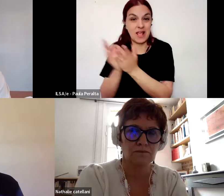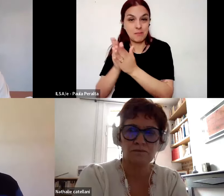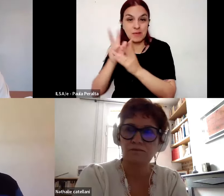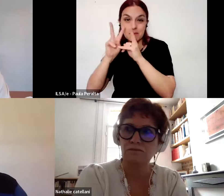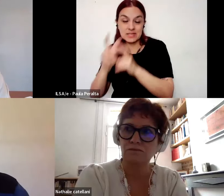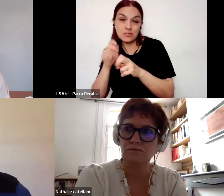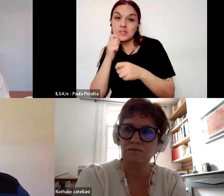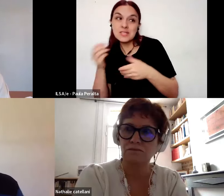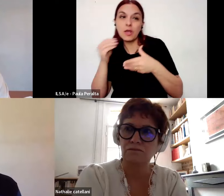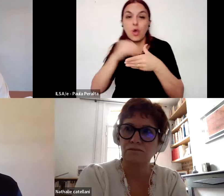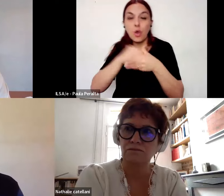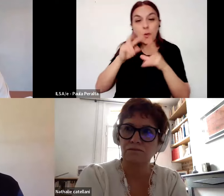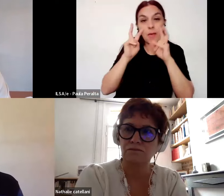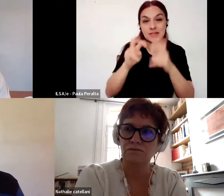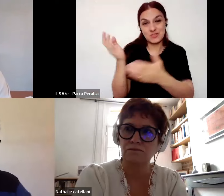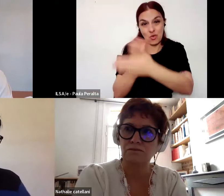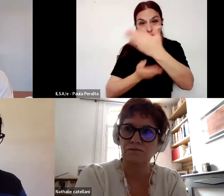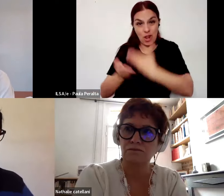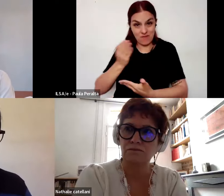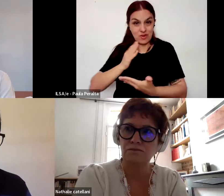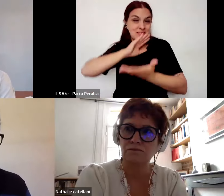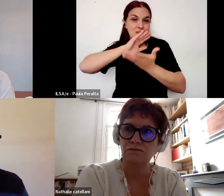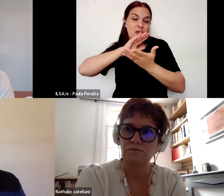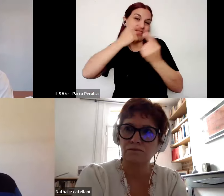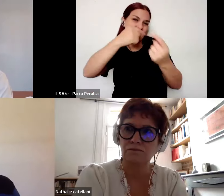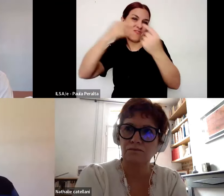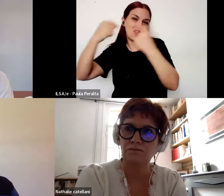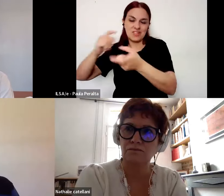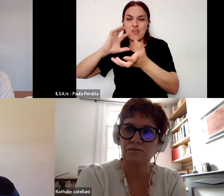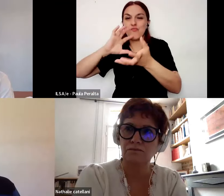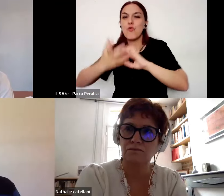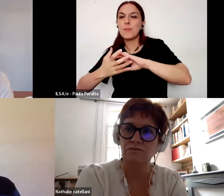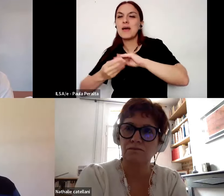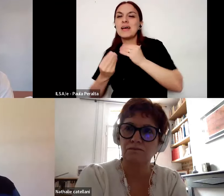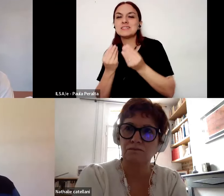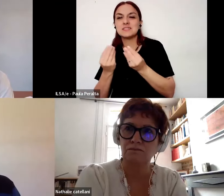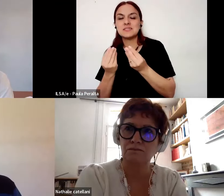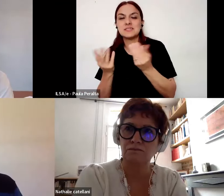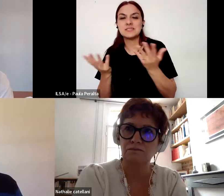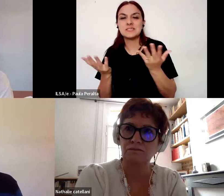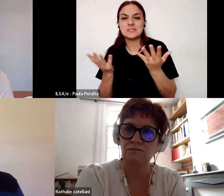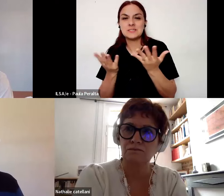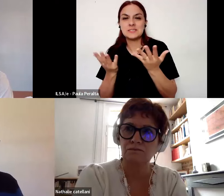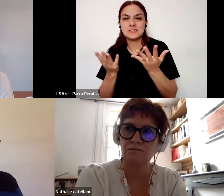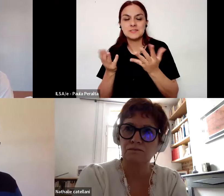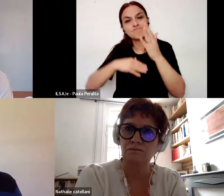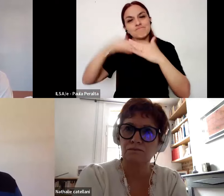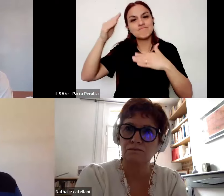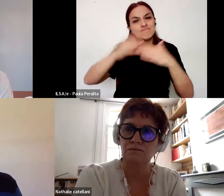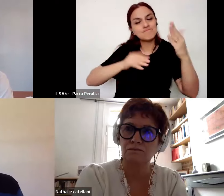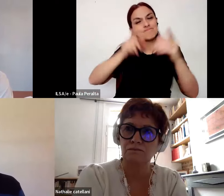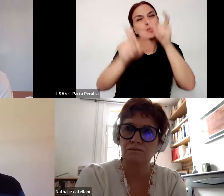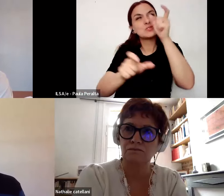colaborativa estas nuevas o distintas formas de construir objetos de